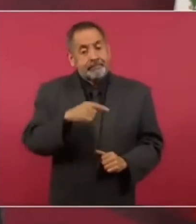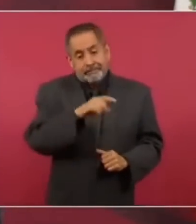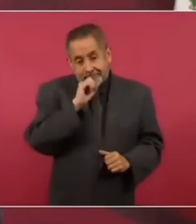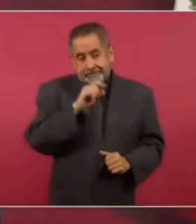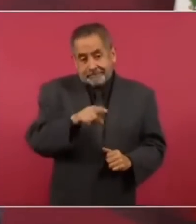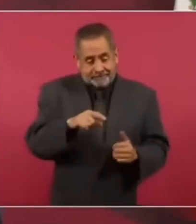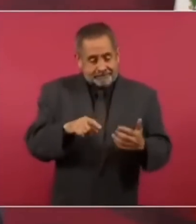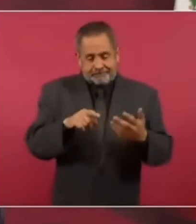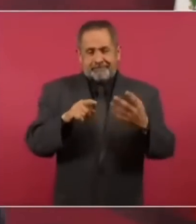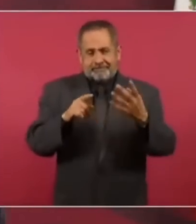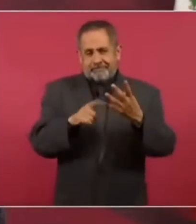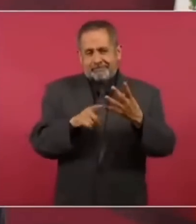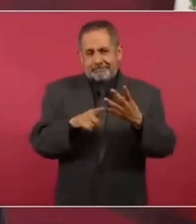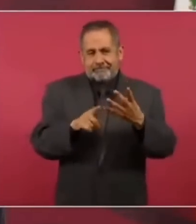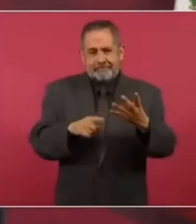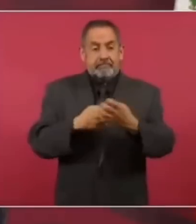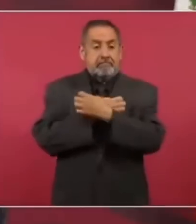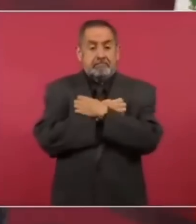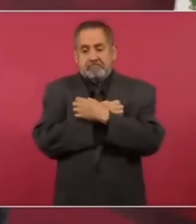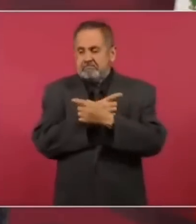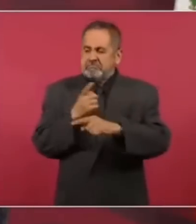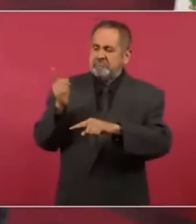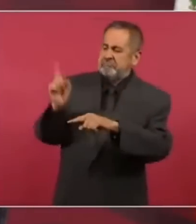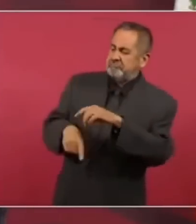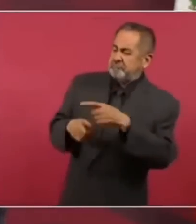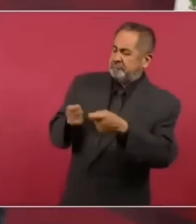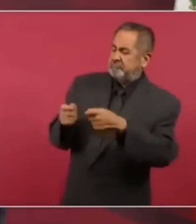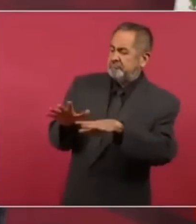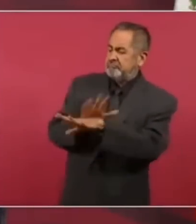reforma educativa.